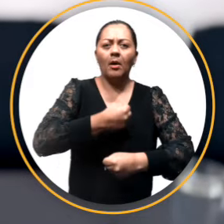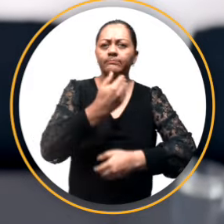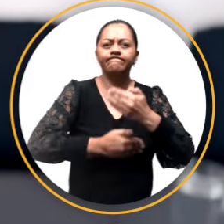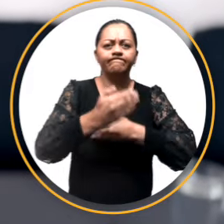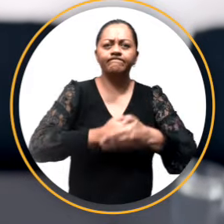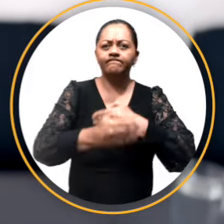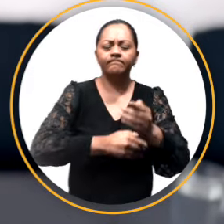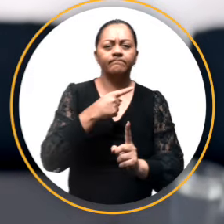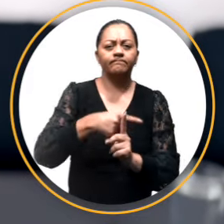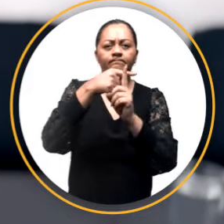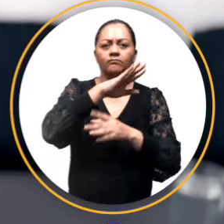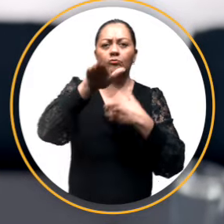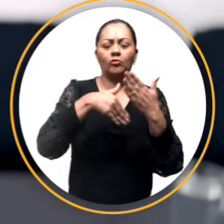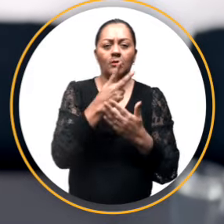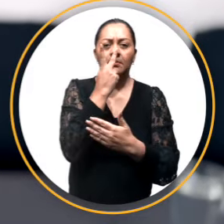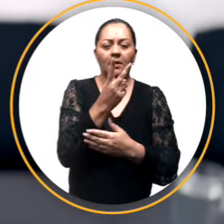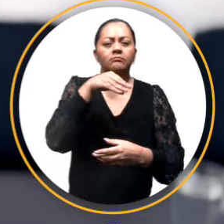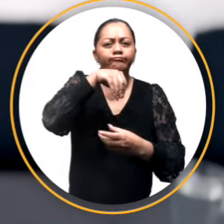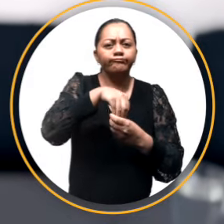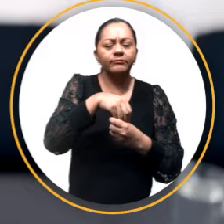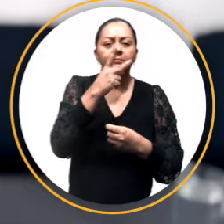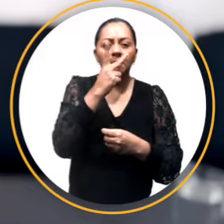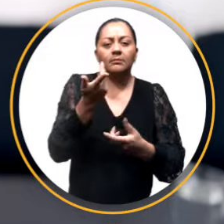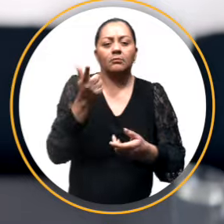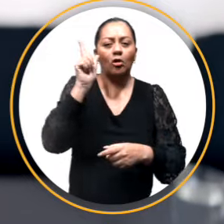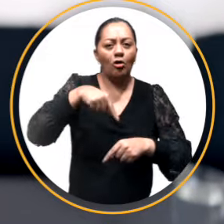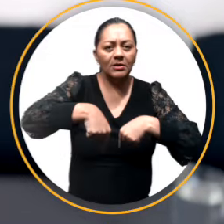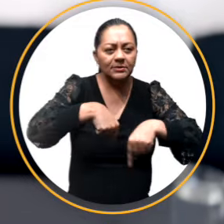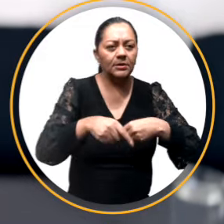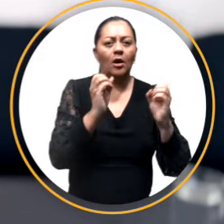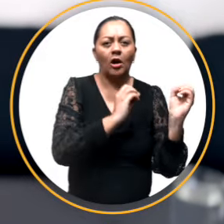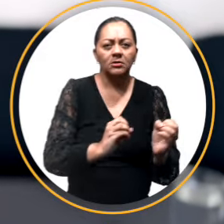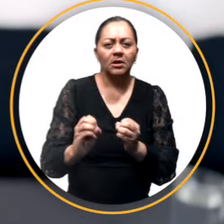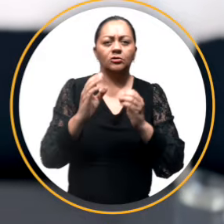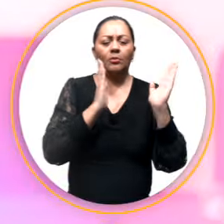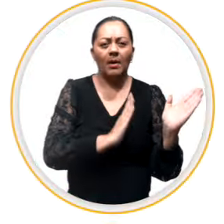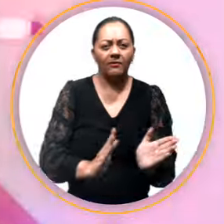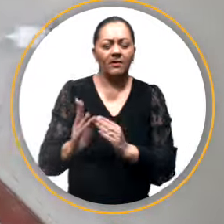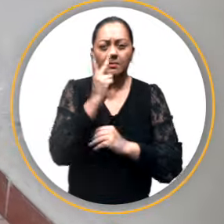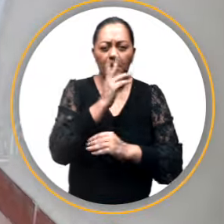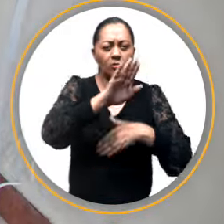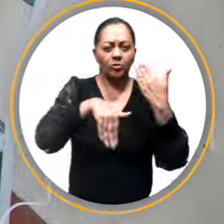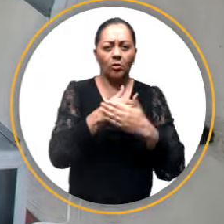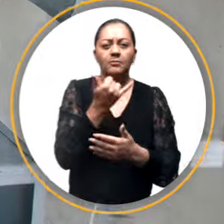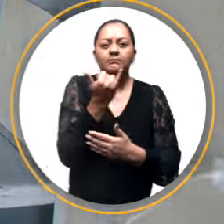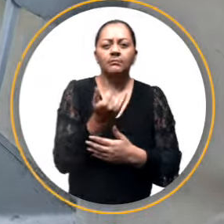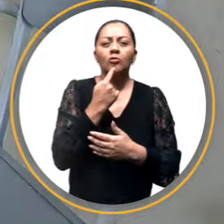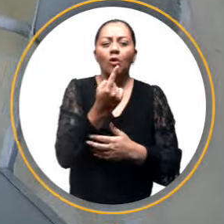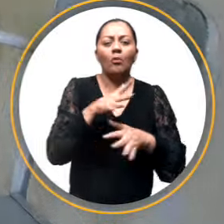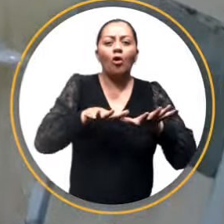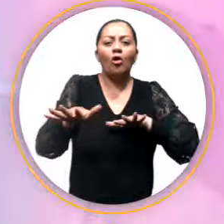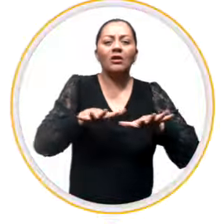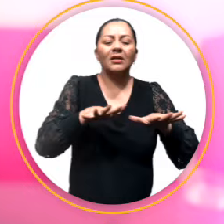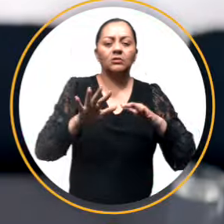excelente, ¿verdad?, en todo lo que tenía que ver con la logística, la organización, la planificación y sobre todo